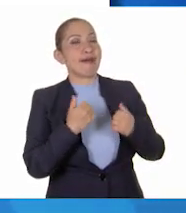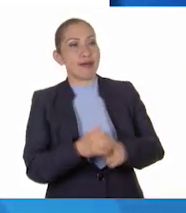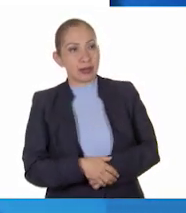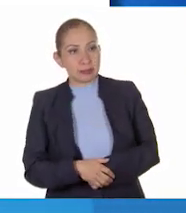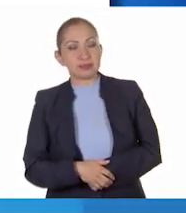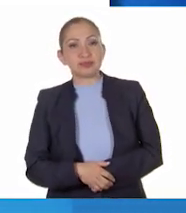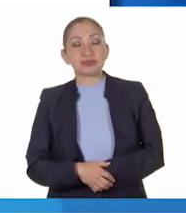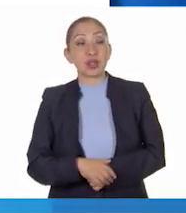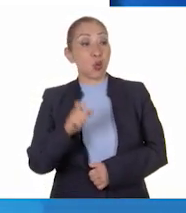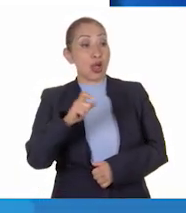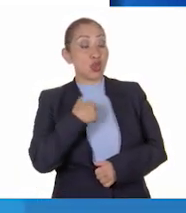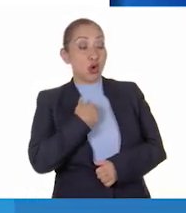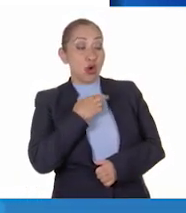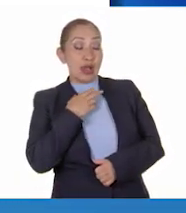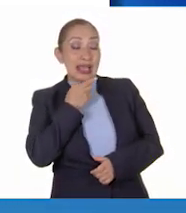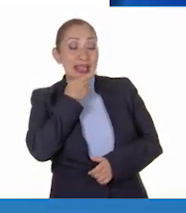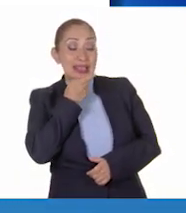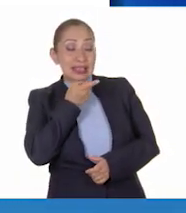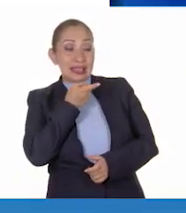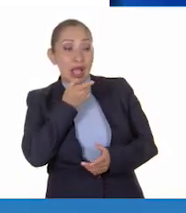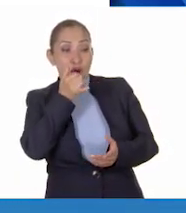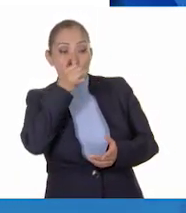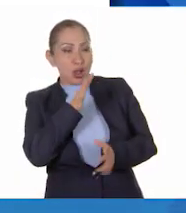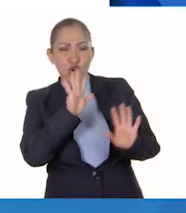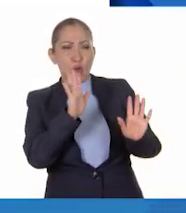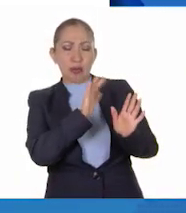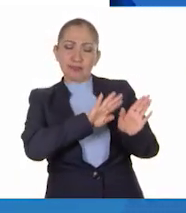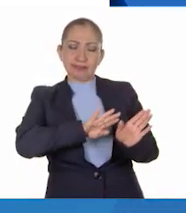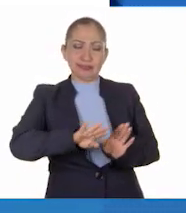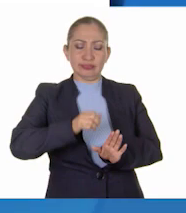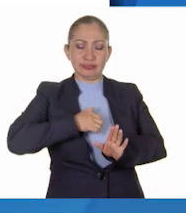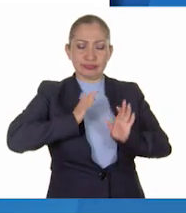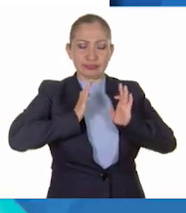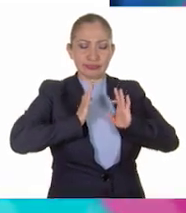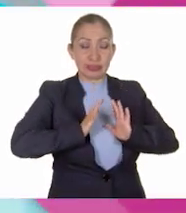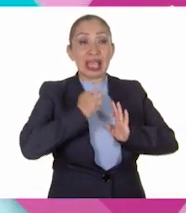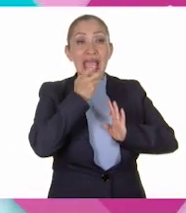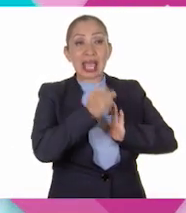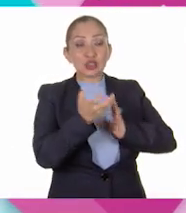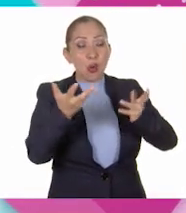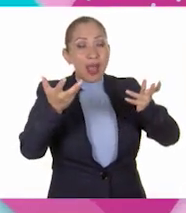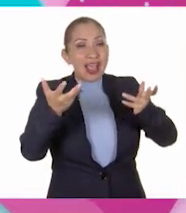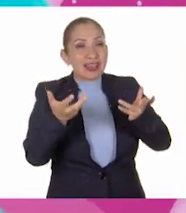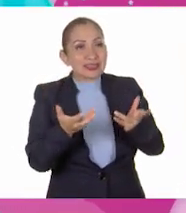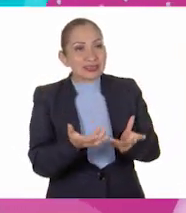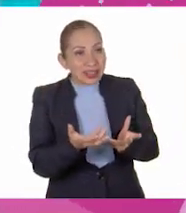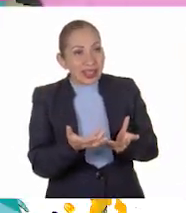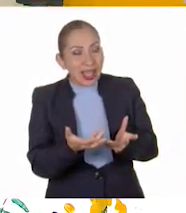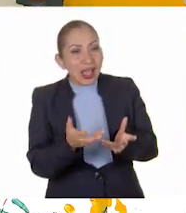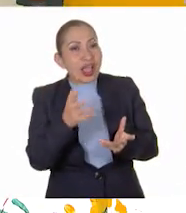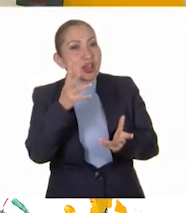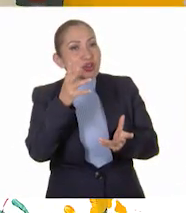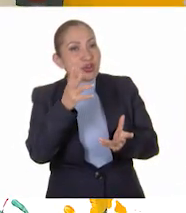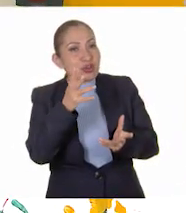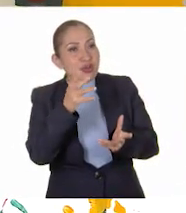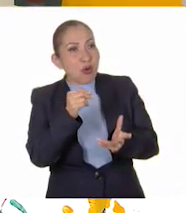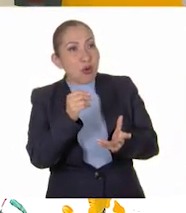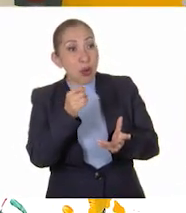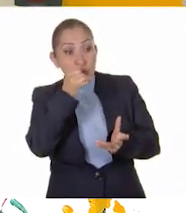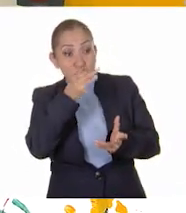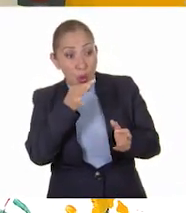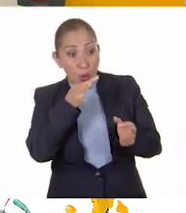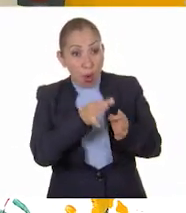Y cuando respondemos sin violencia, eso sería actuar sin asertividad.